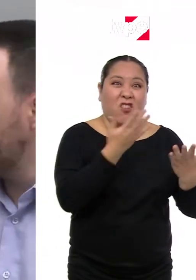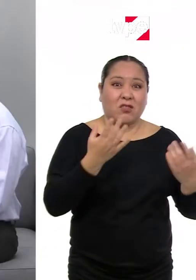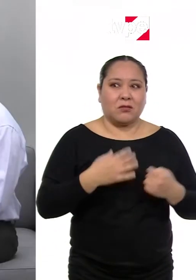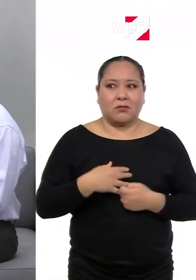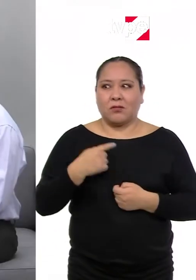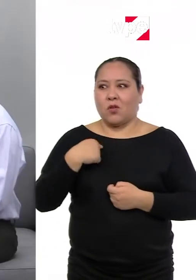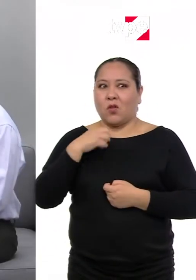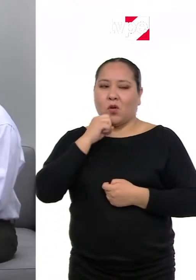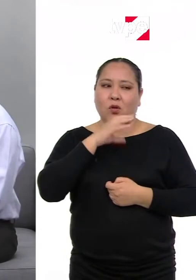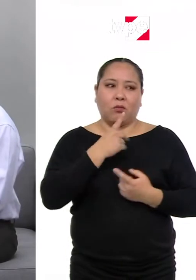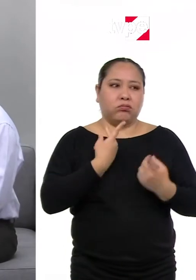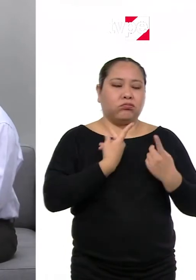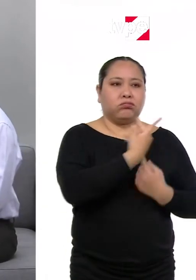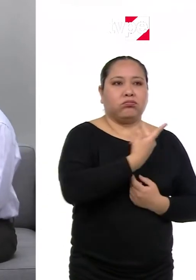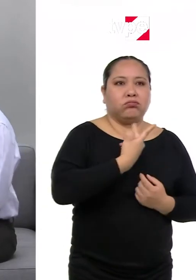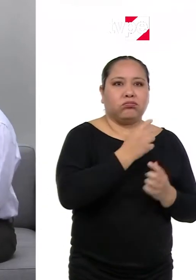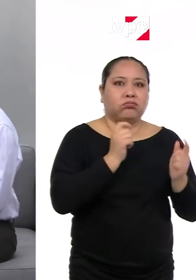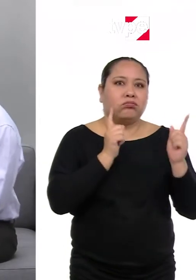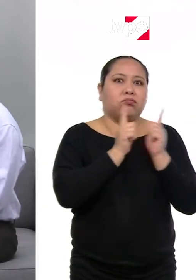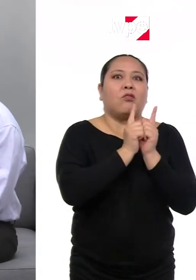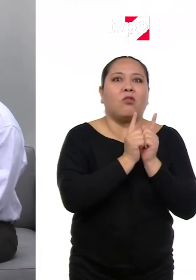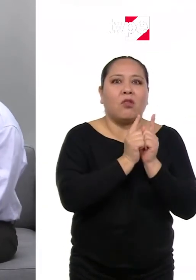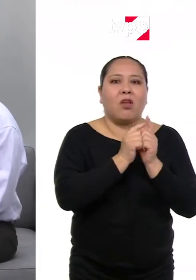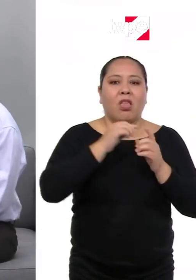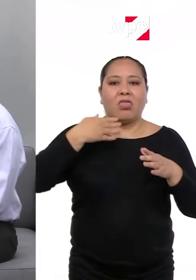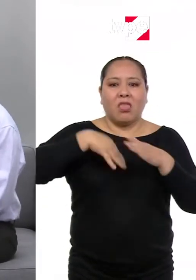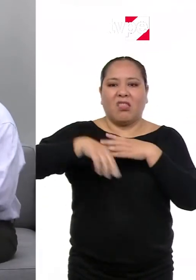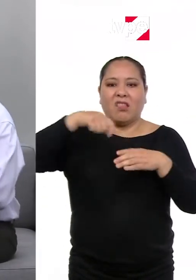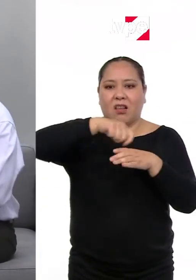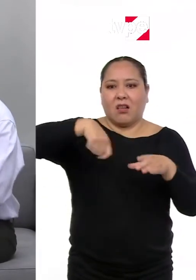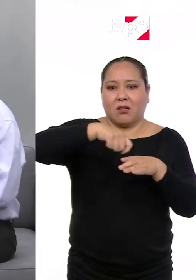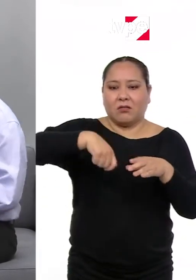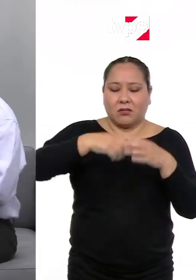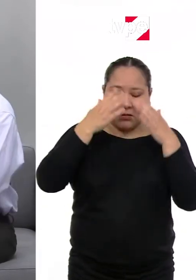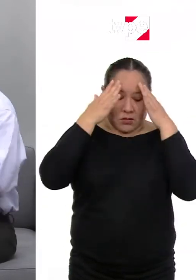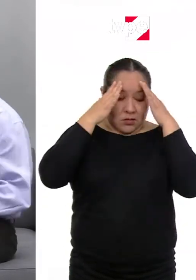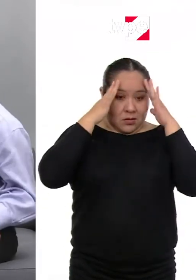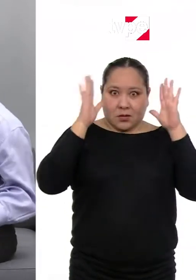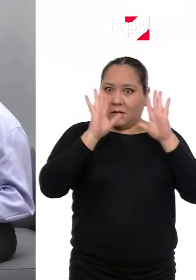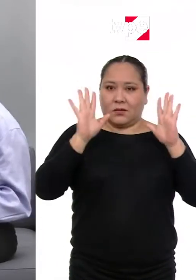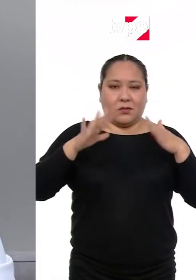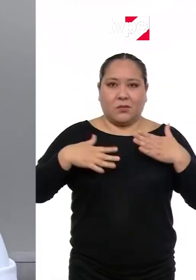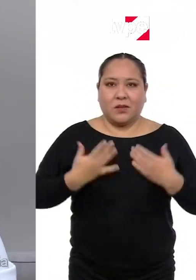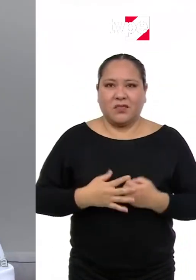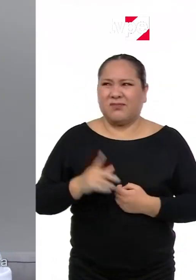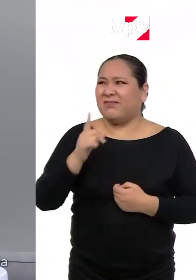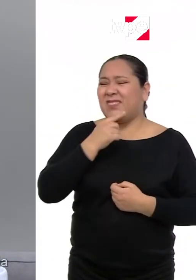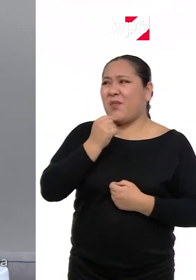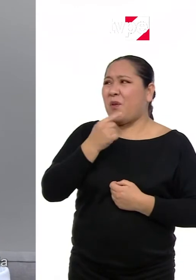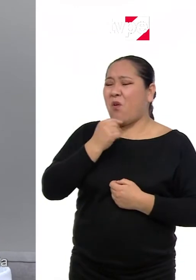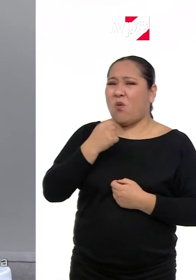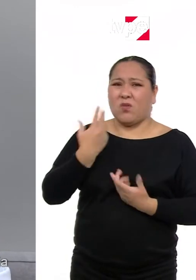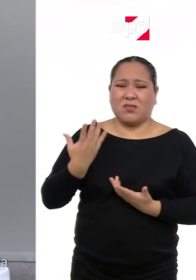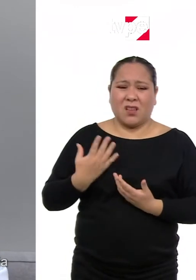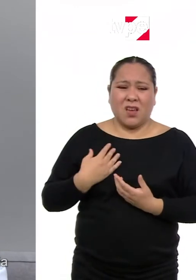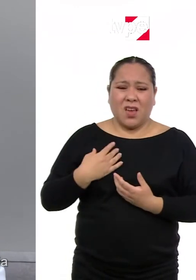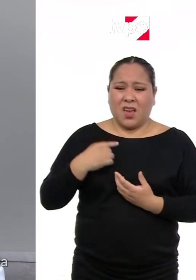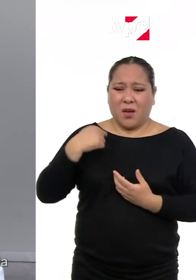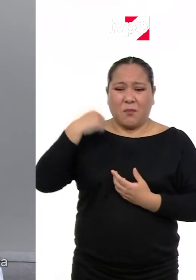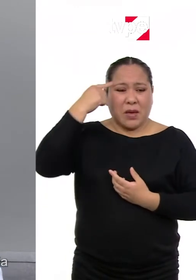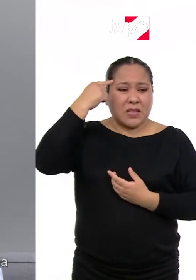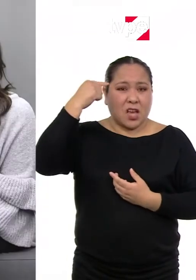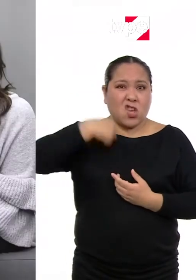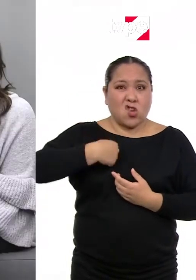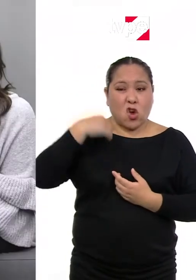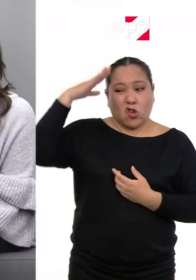otro. Cuando estamos los dos en la cocina es totalmente imposible. No me gusta que me trate como